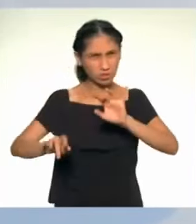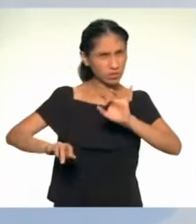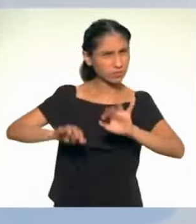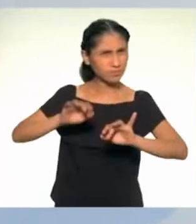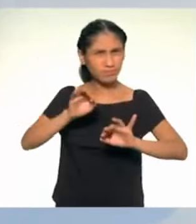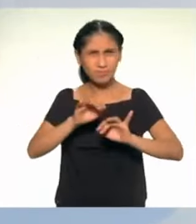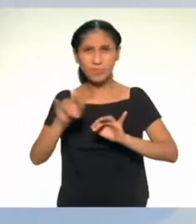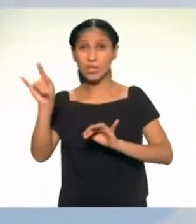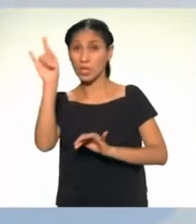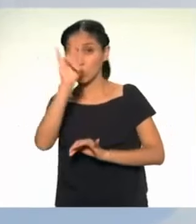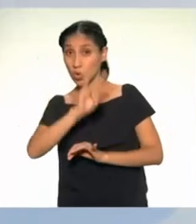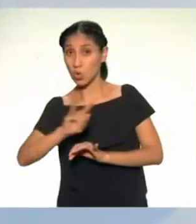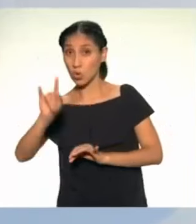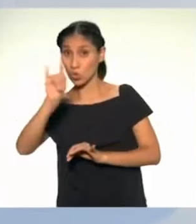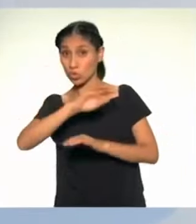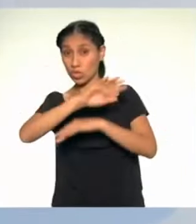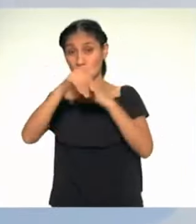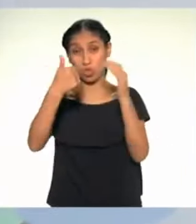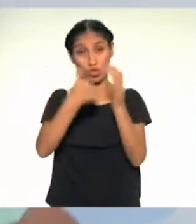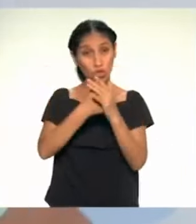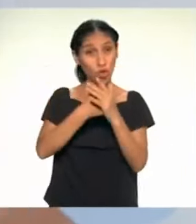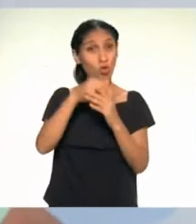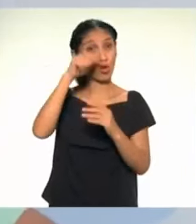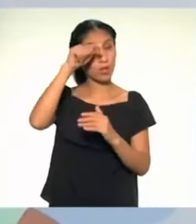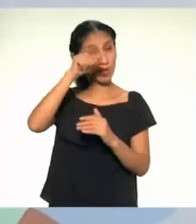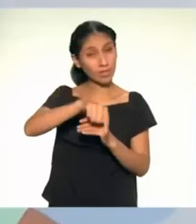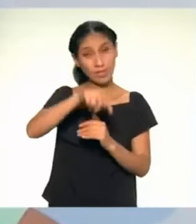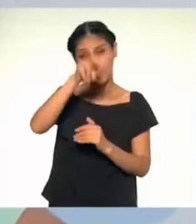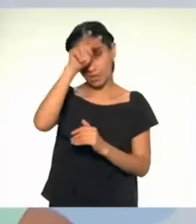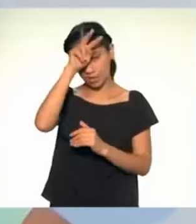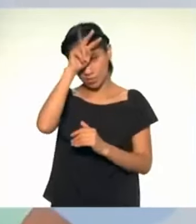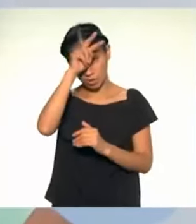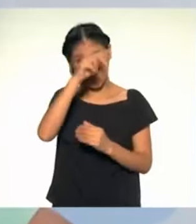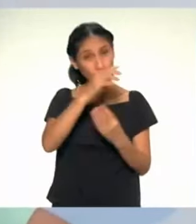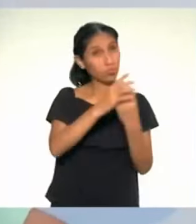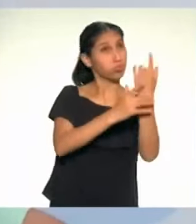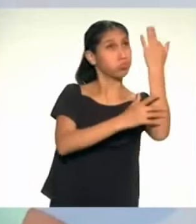un uso eficiente de los recursos naturales del país.